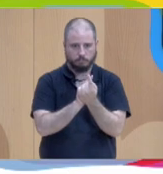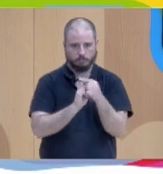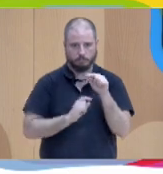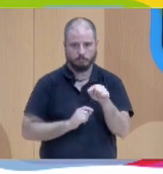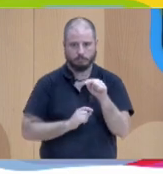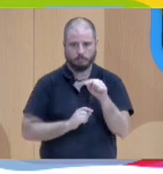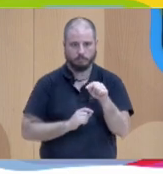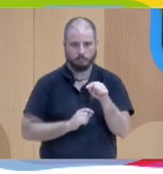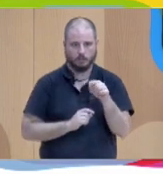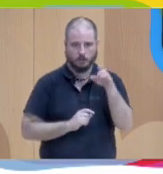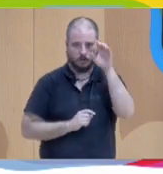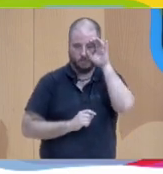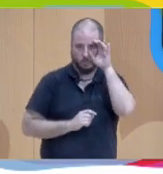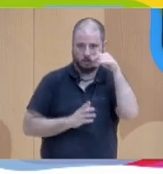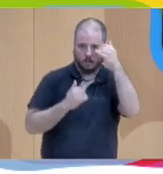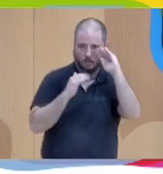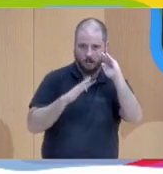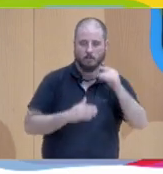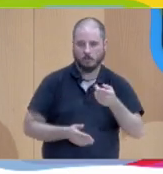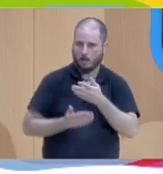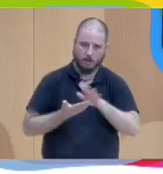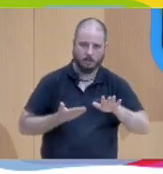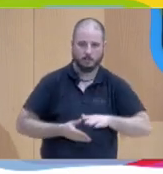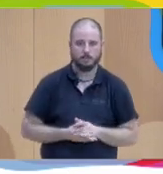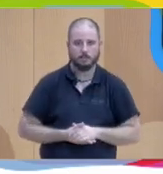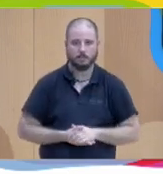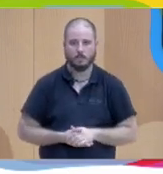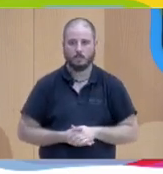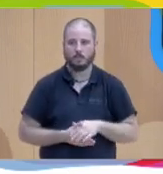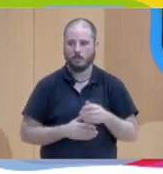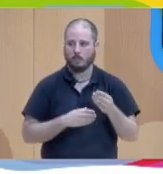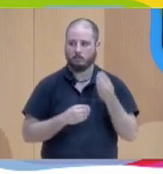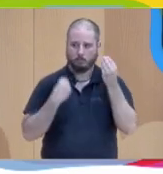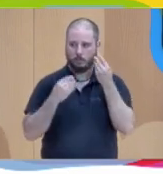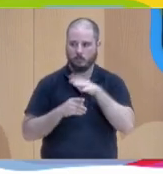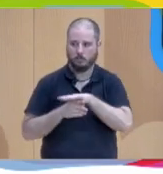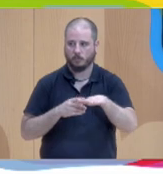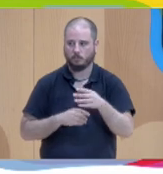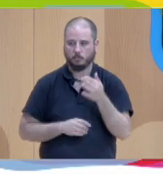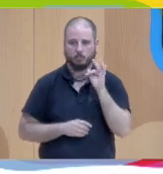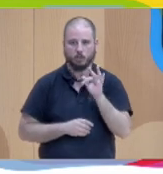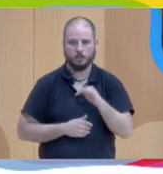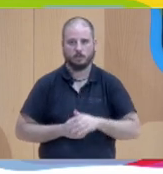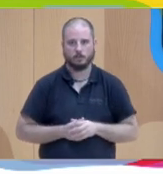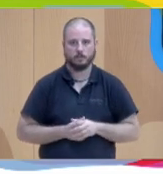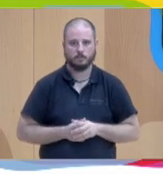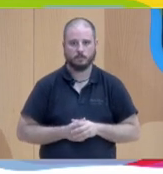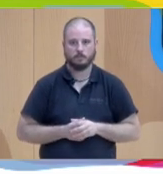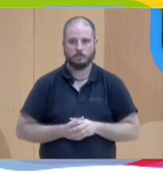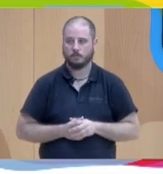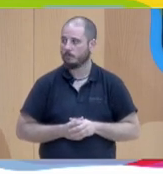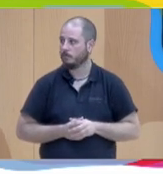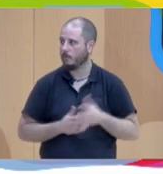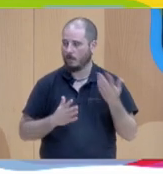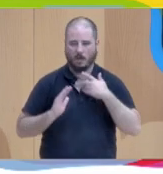pues tengan que escucharla y atender a lo que les dicen así que creo que el impacto es muy positivo y todo eso en la era Google en la que tenemos